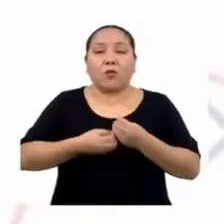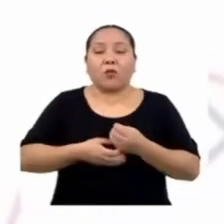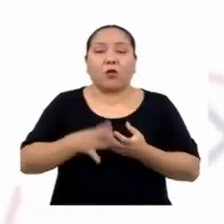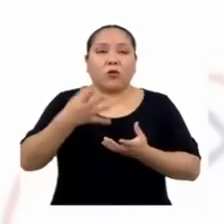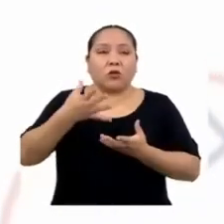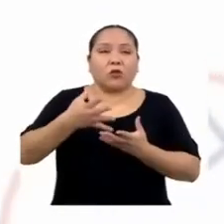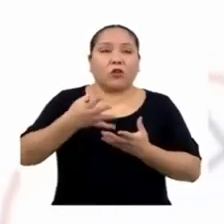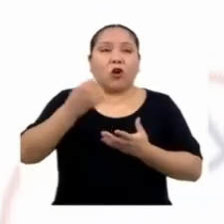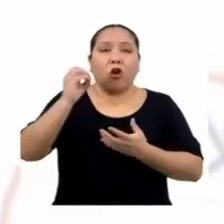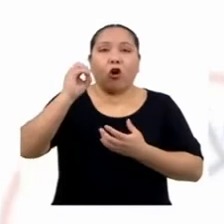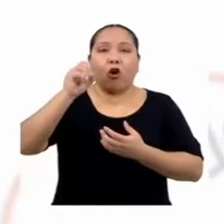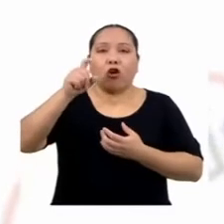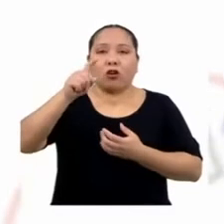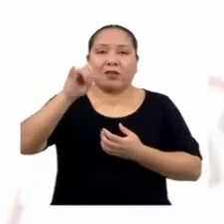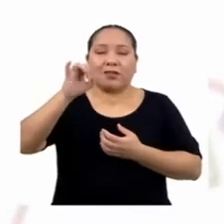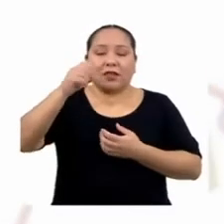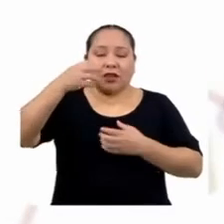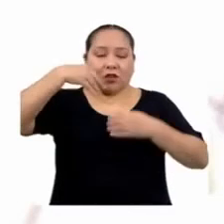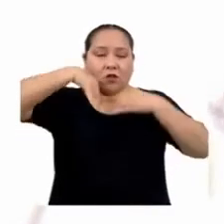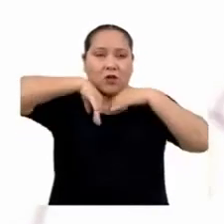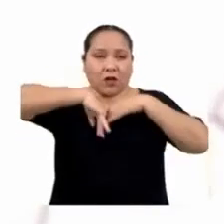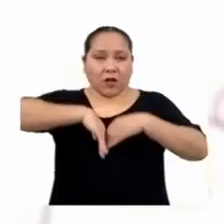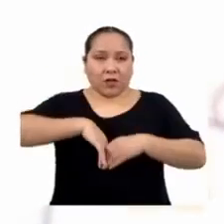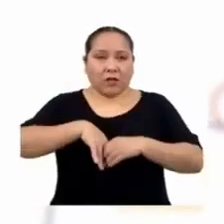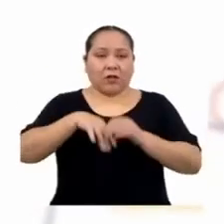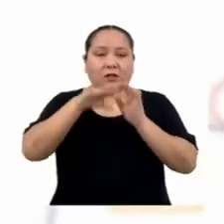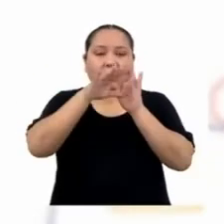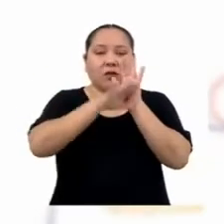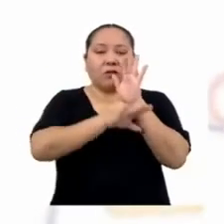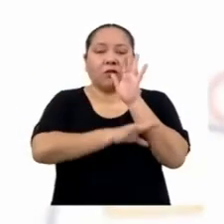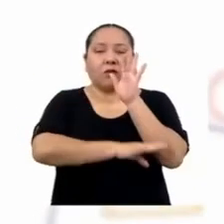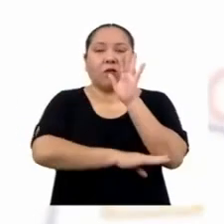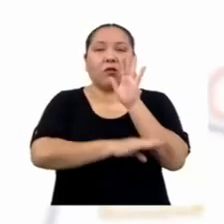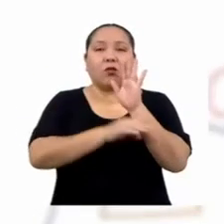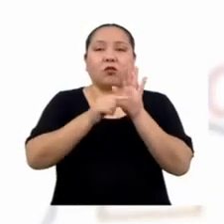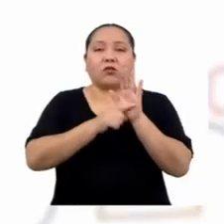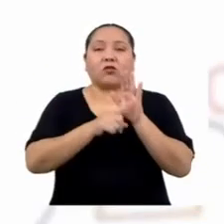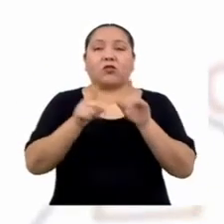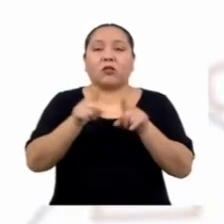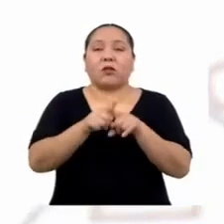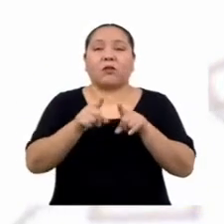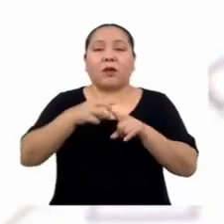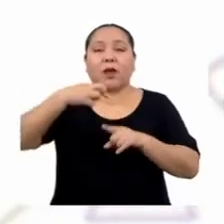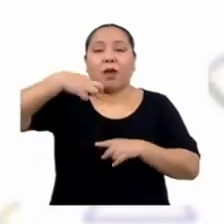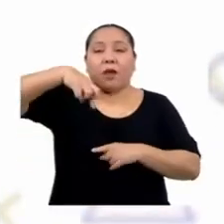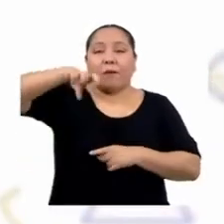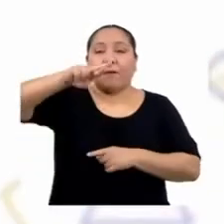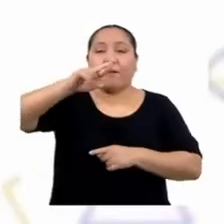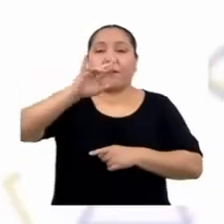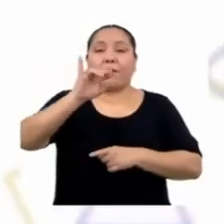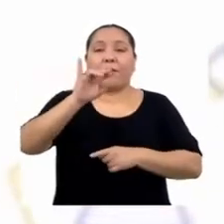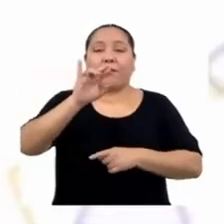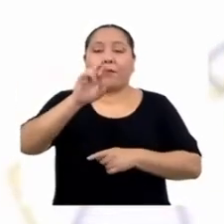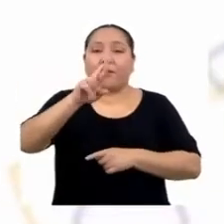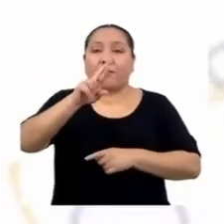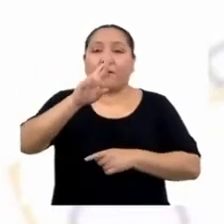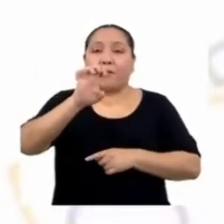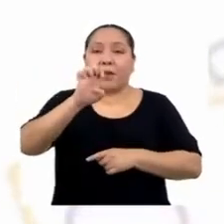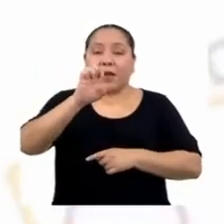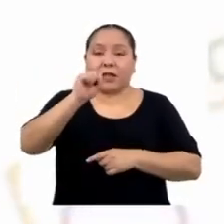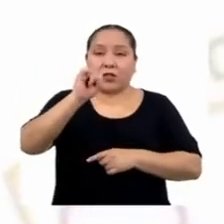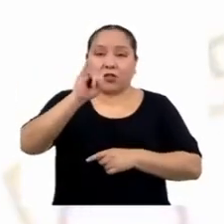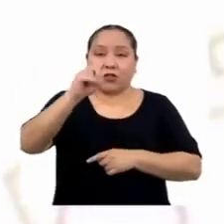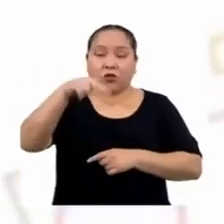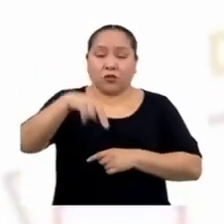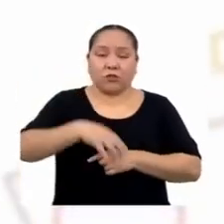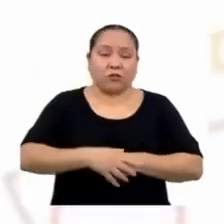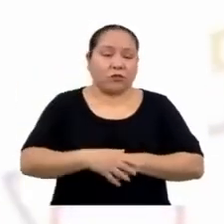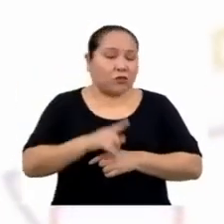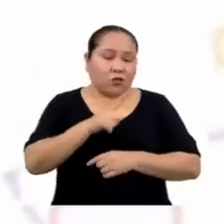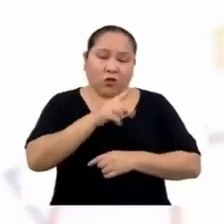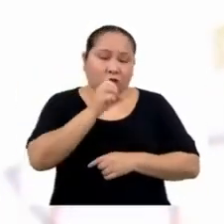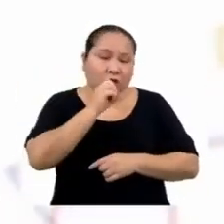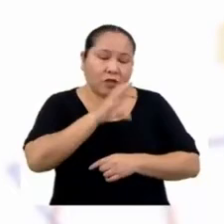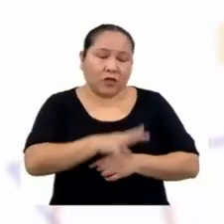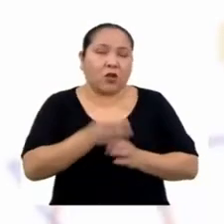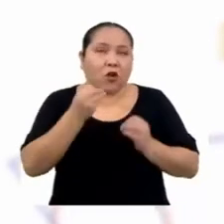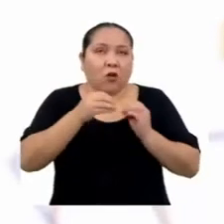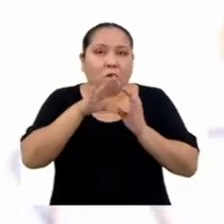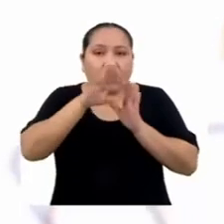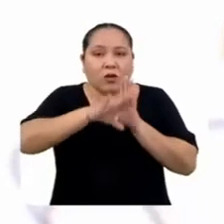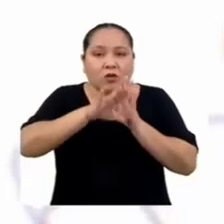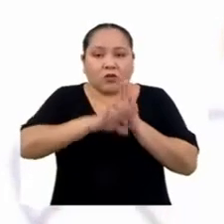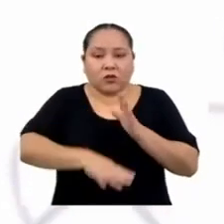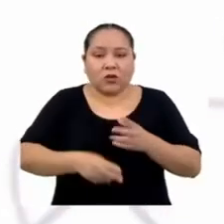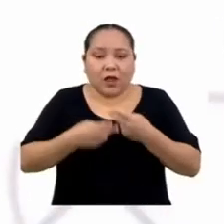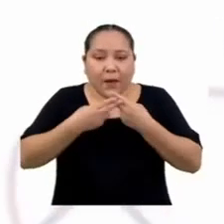músculos, disminuye el pulso y la presión arterial. Y eso que no mencionas aún cómo es útil para reducir el exceso de peso, la